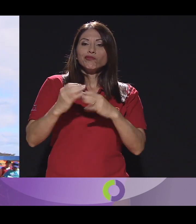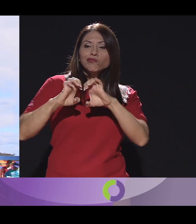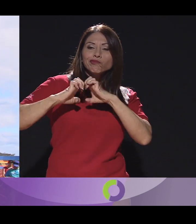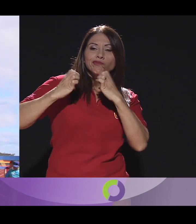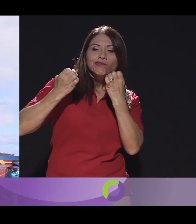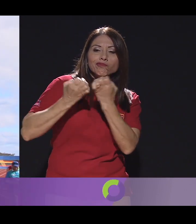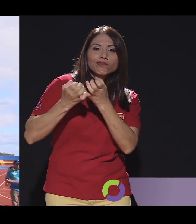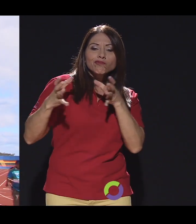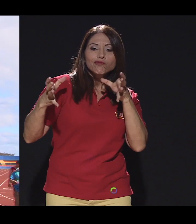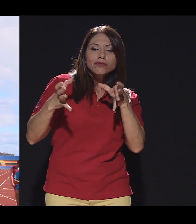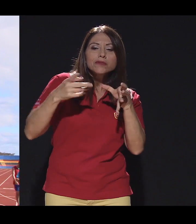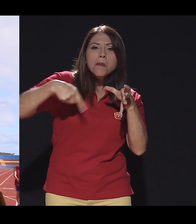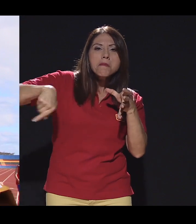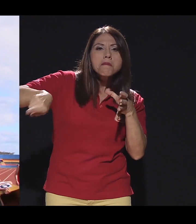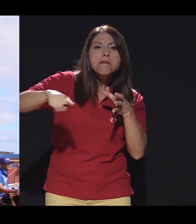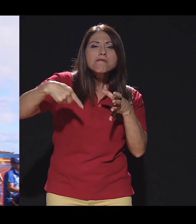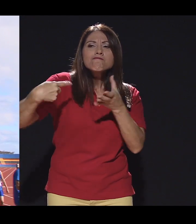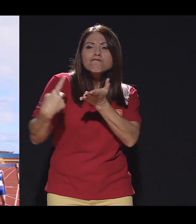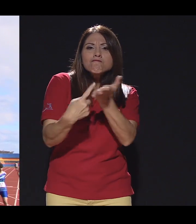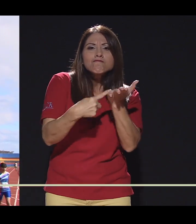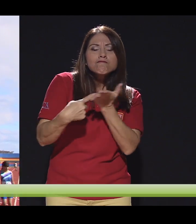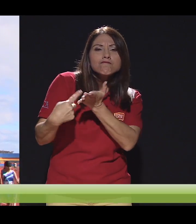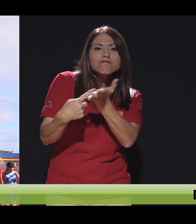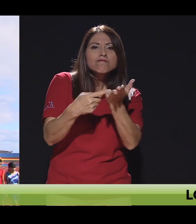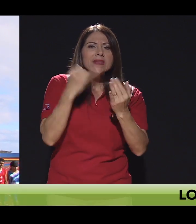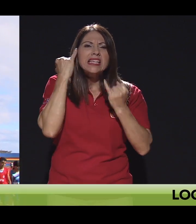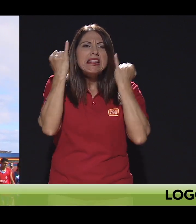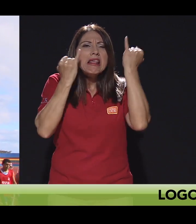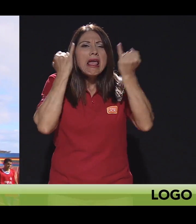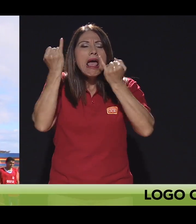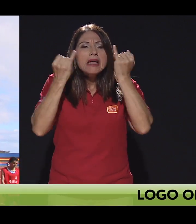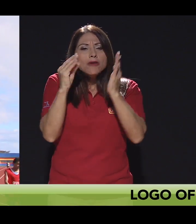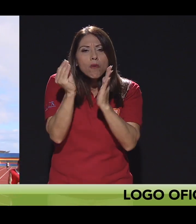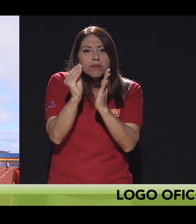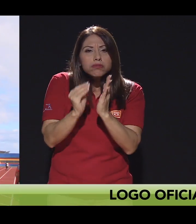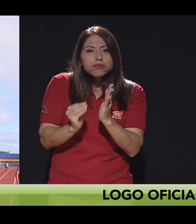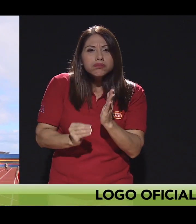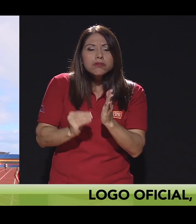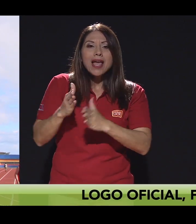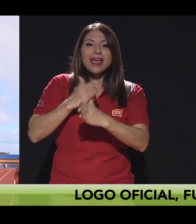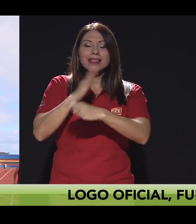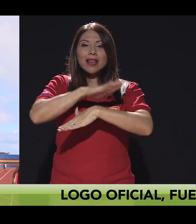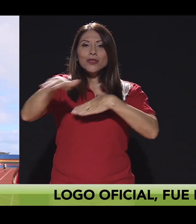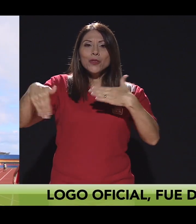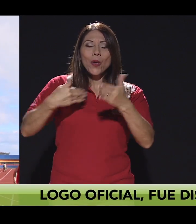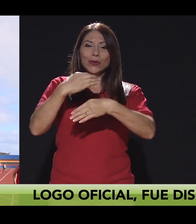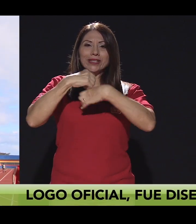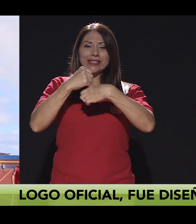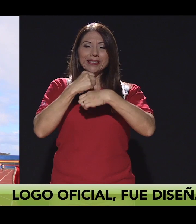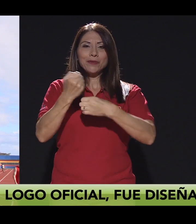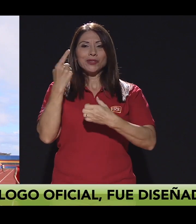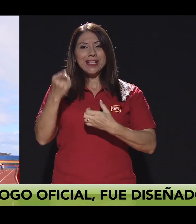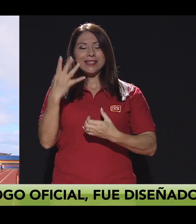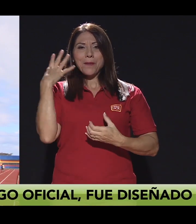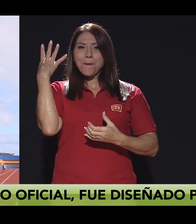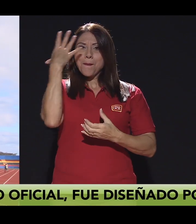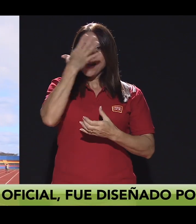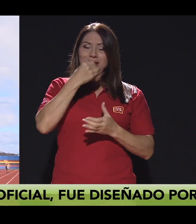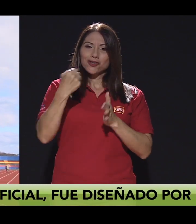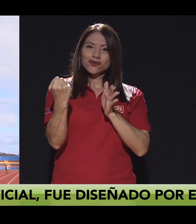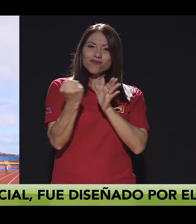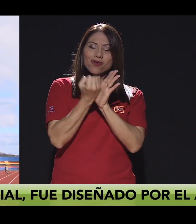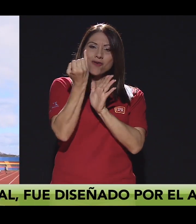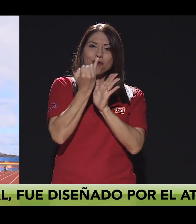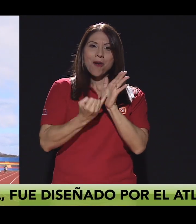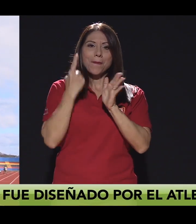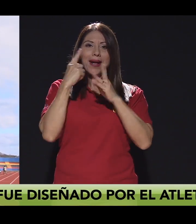a ver qué ideas salieron y antes de todo diseñamos este precioso logo